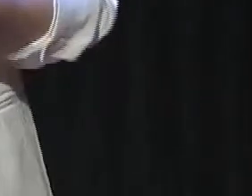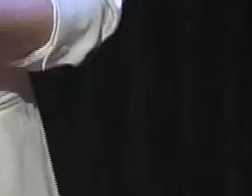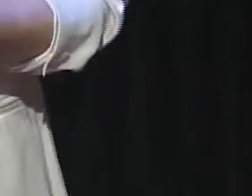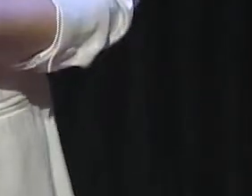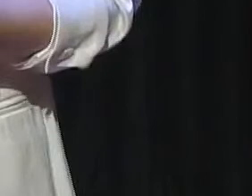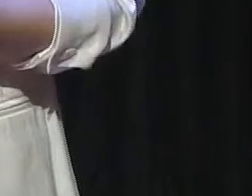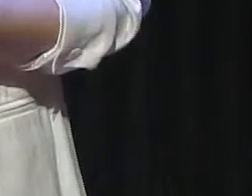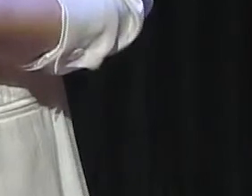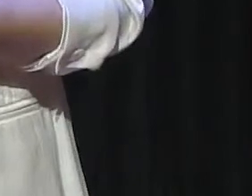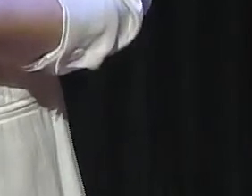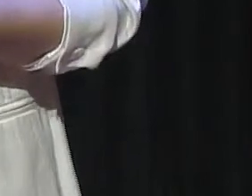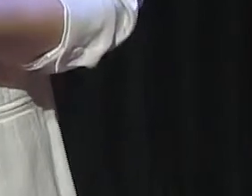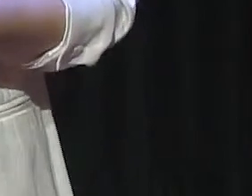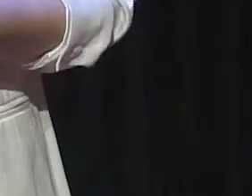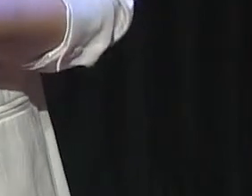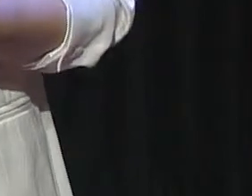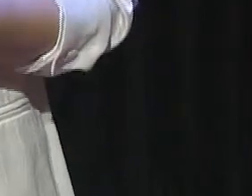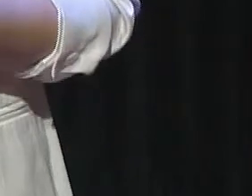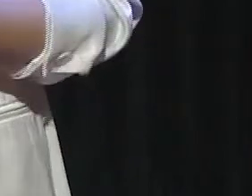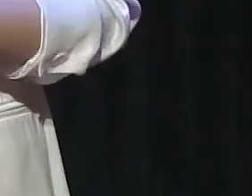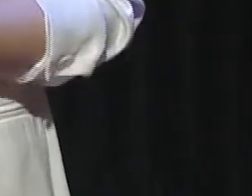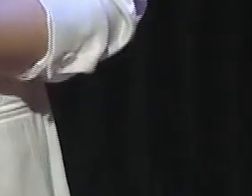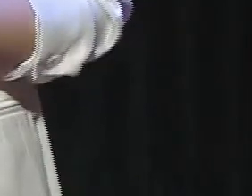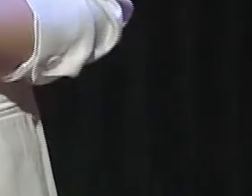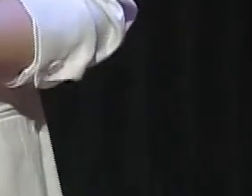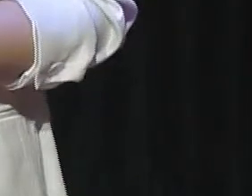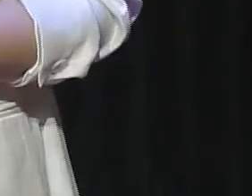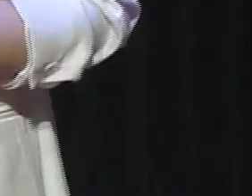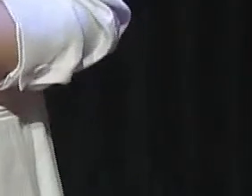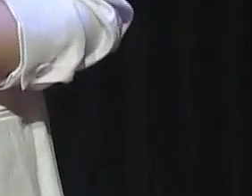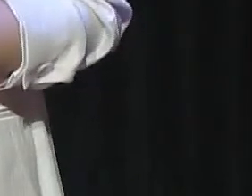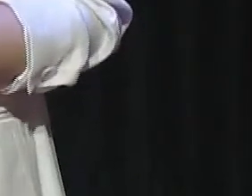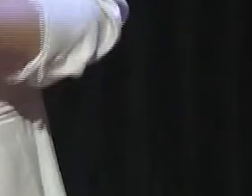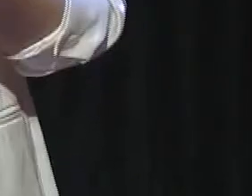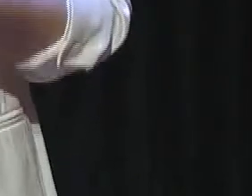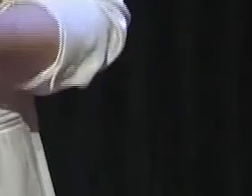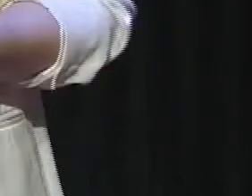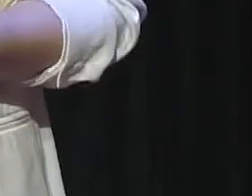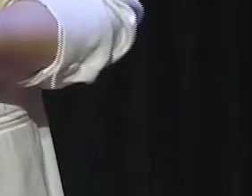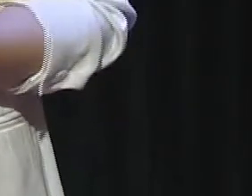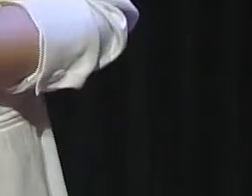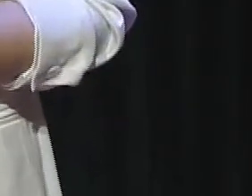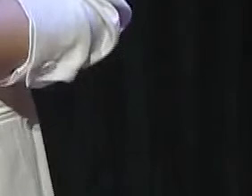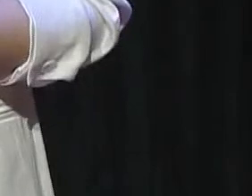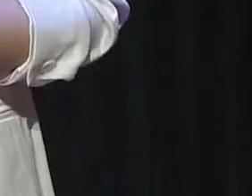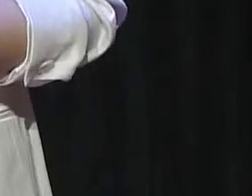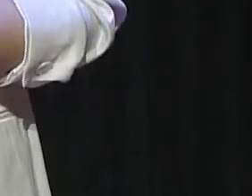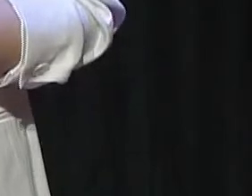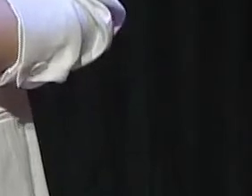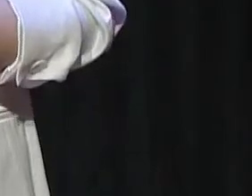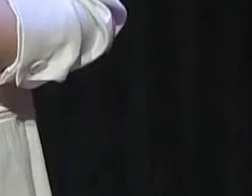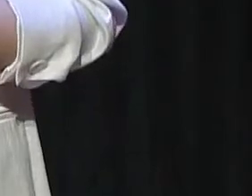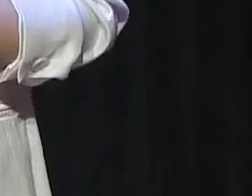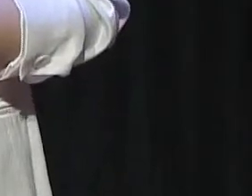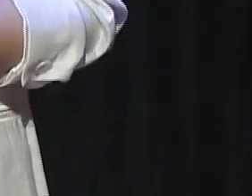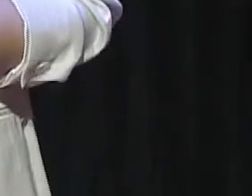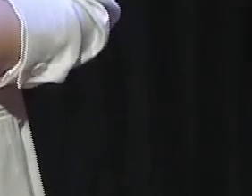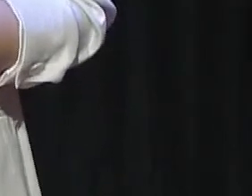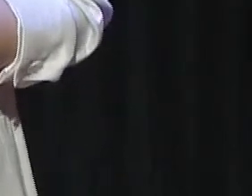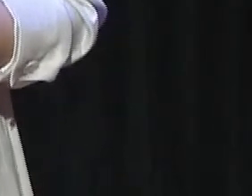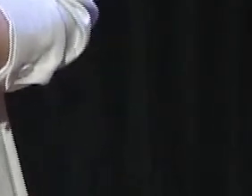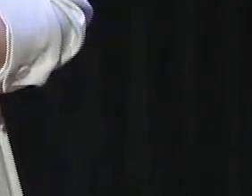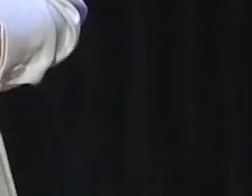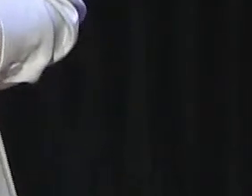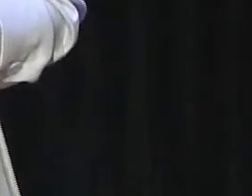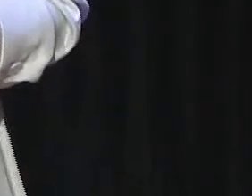metodología de este debate, vamos a compartir un video explicativo justamente sobre el reglamento y los tiempos que dispondrán cada